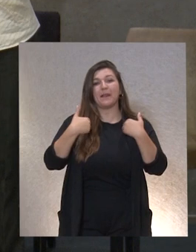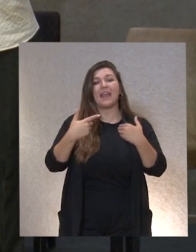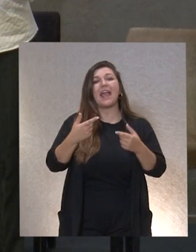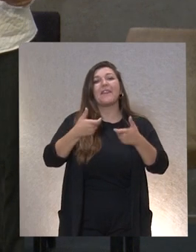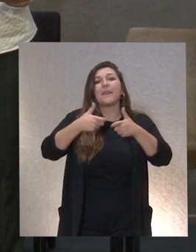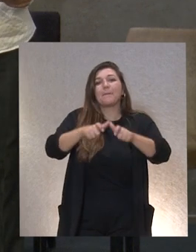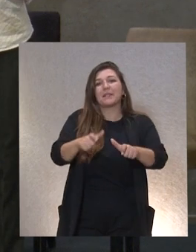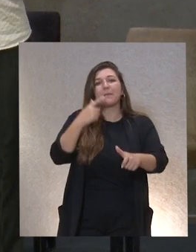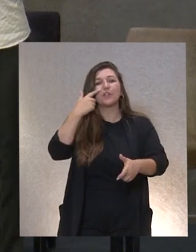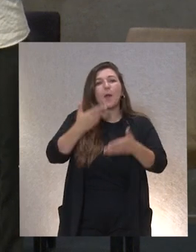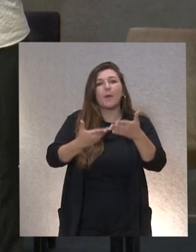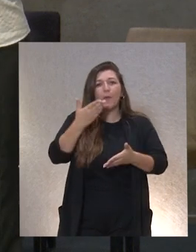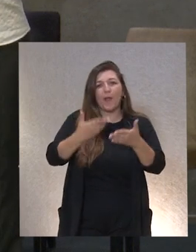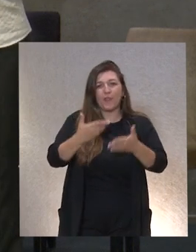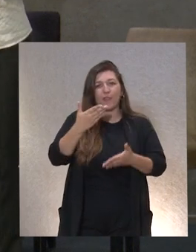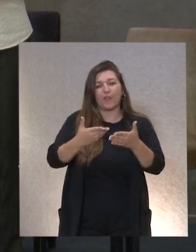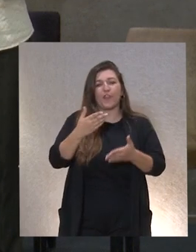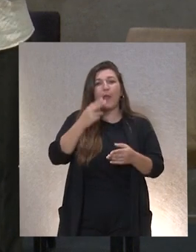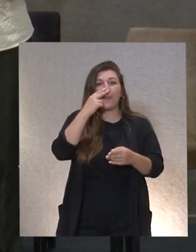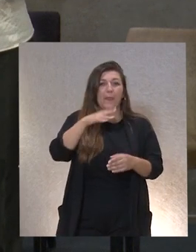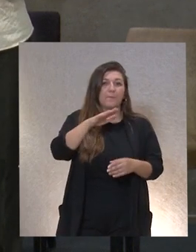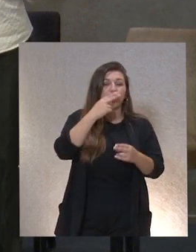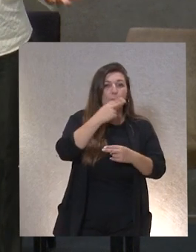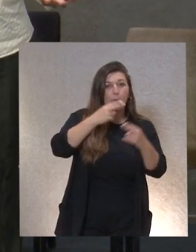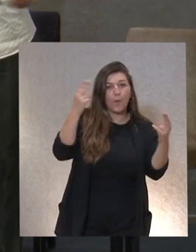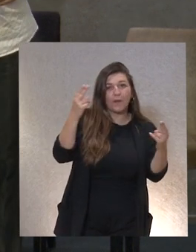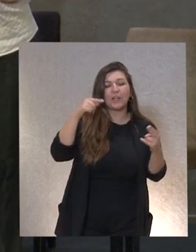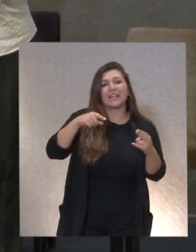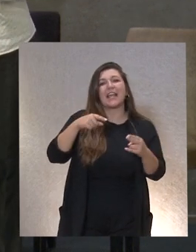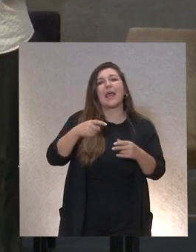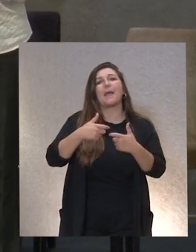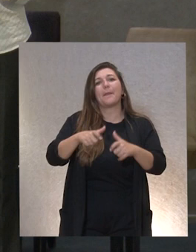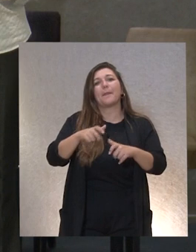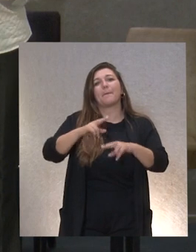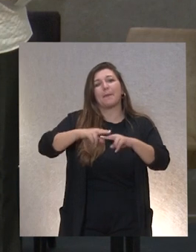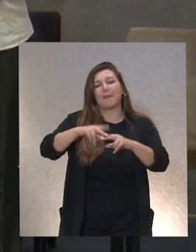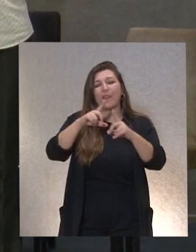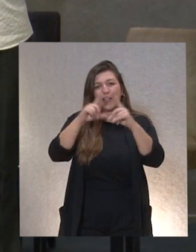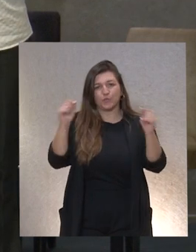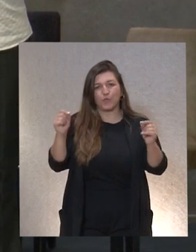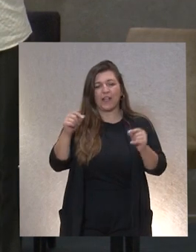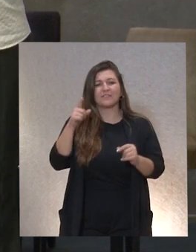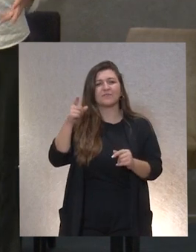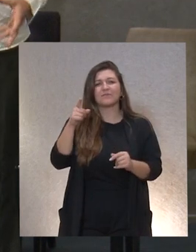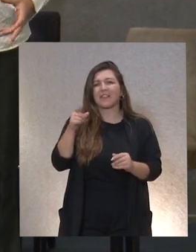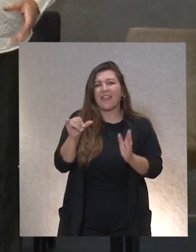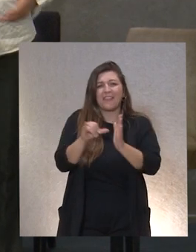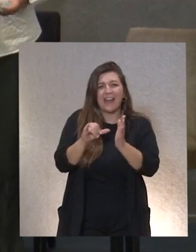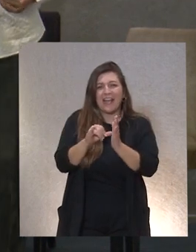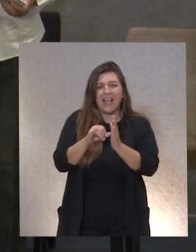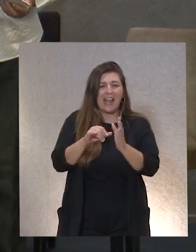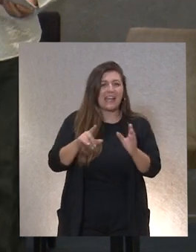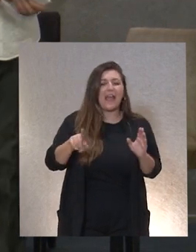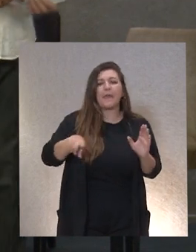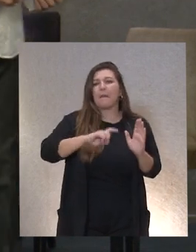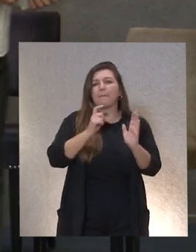de la Administración del Principado de Asturias y una persona, además, muy cercana a plena inclusión. Y ella irá presentándonos